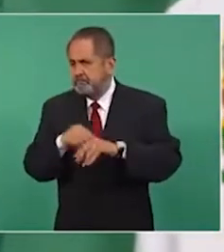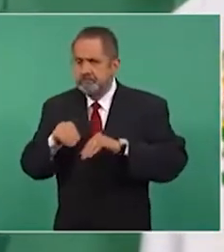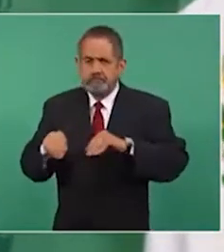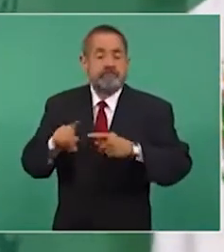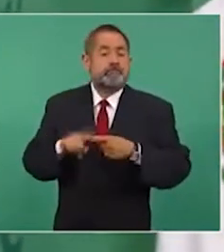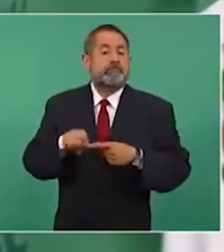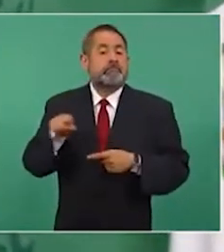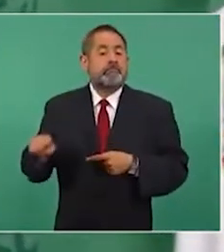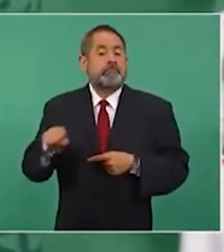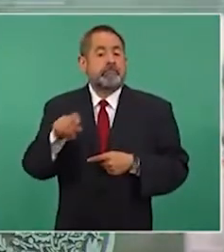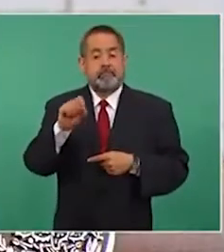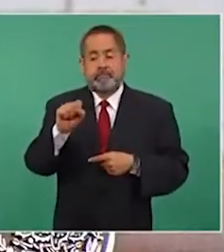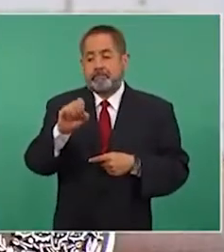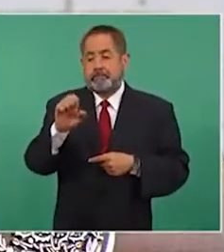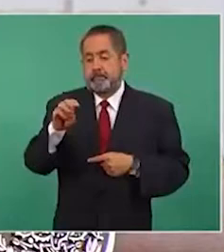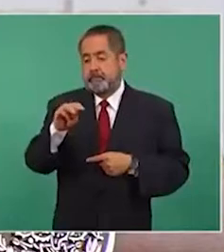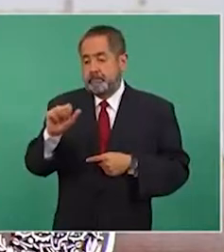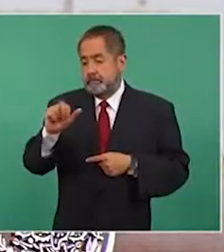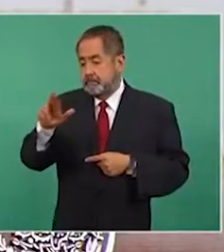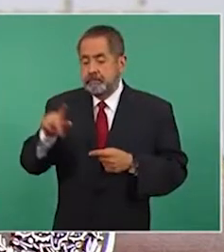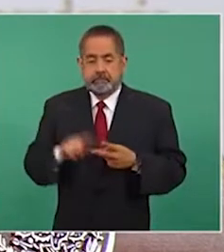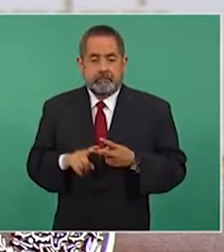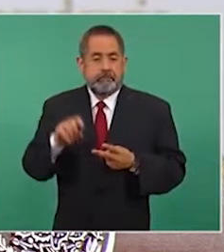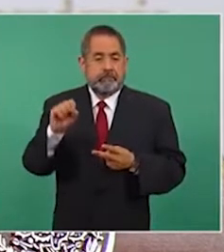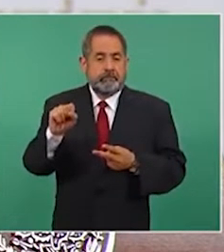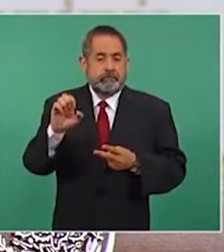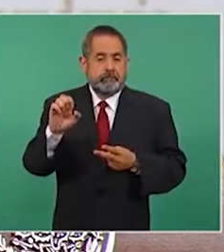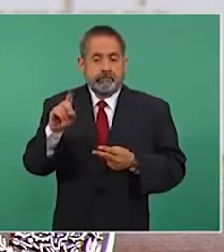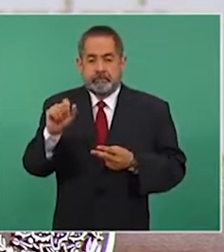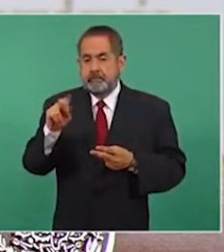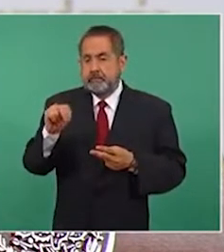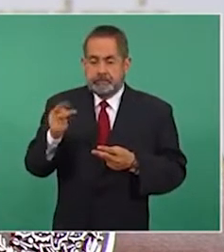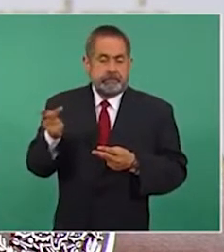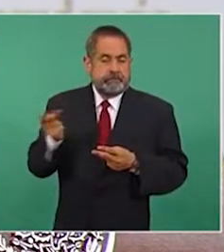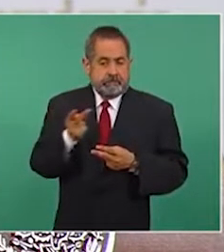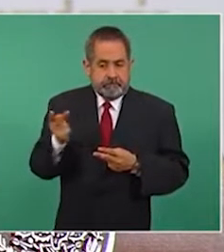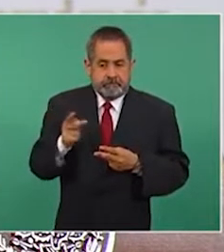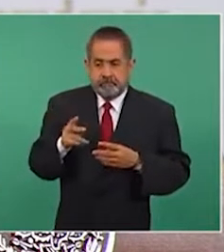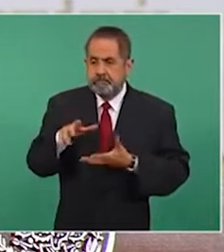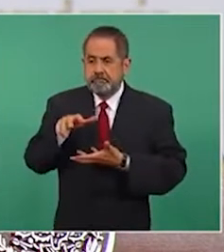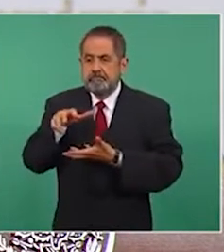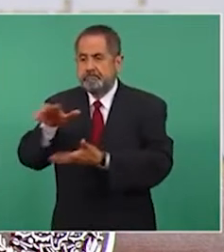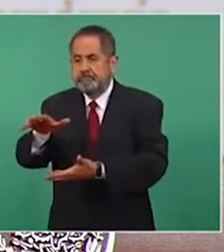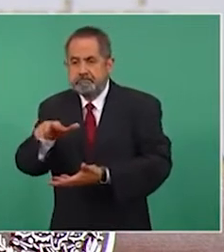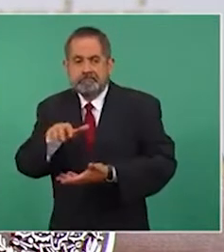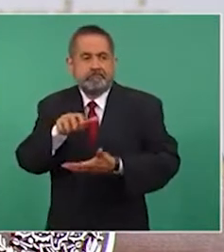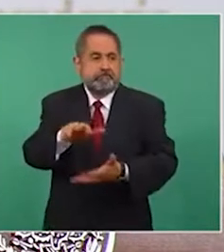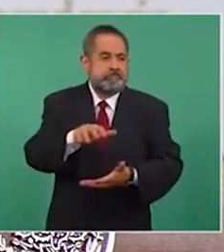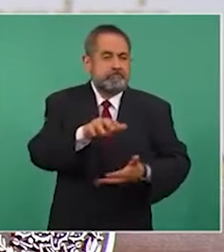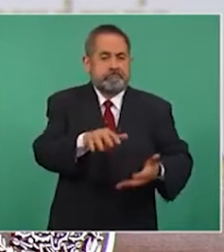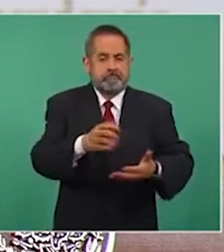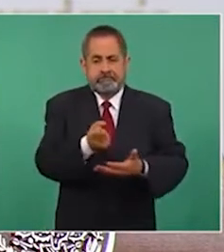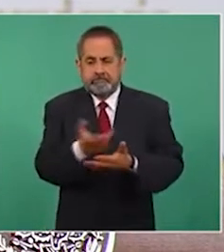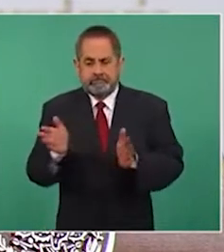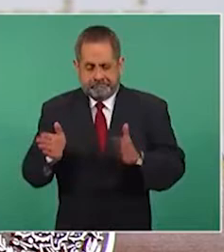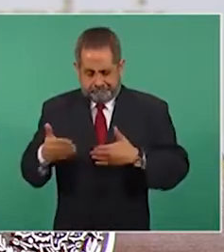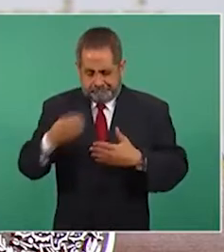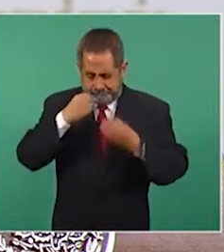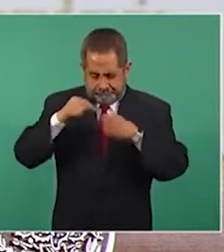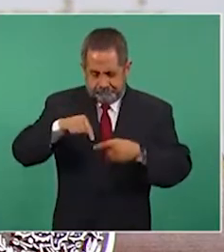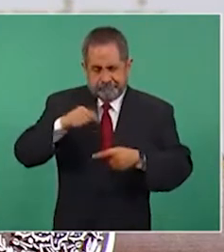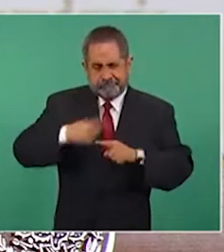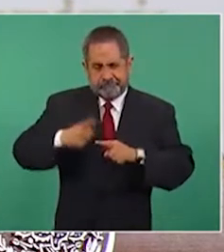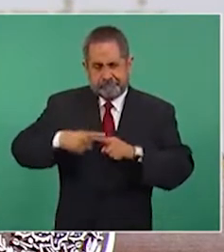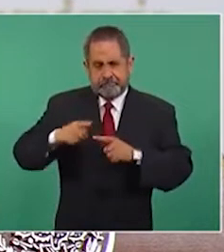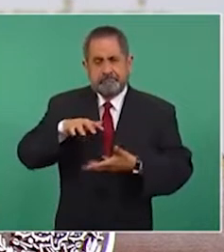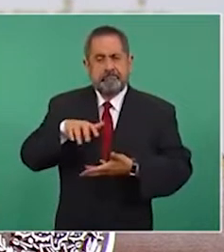Secretaría de Marina como la Secretaría de la Defensa para entrega de despensas. Ya se está haciendo, pero